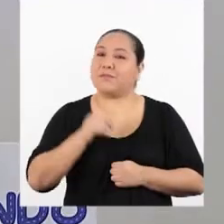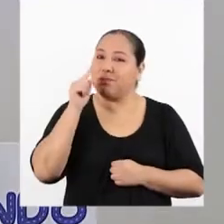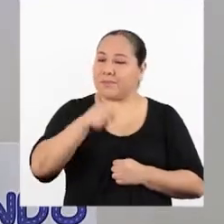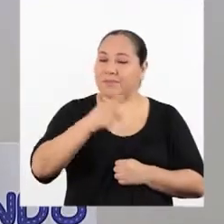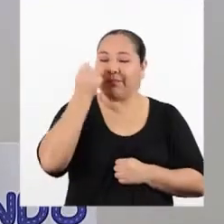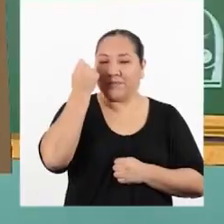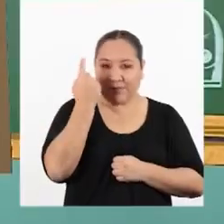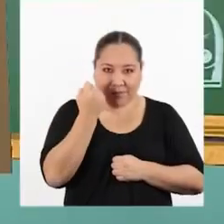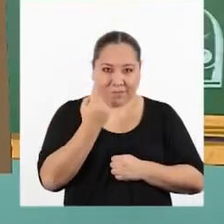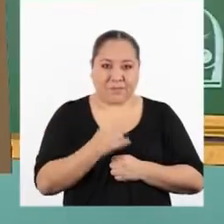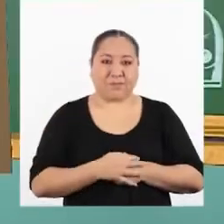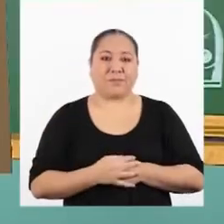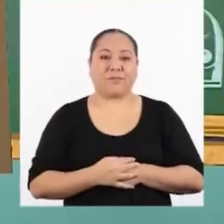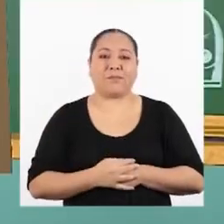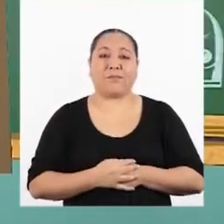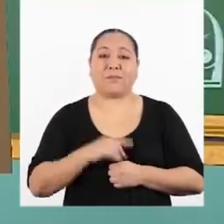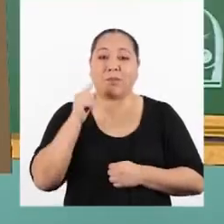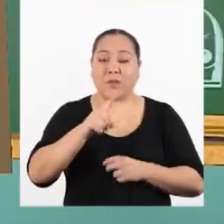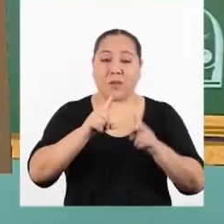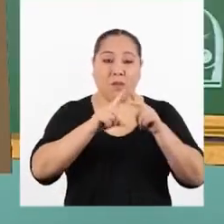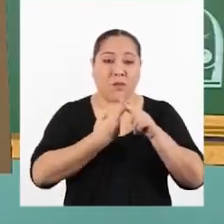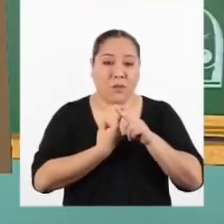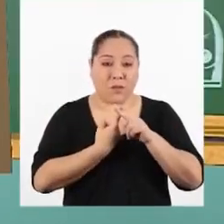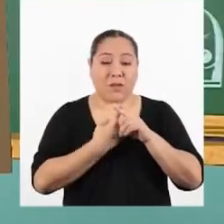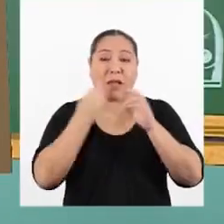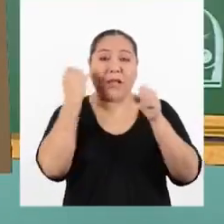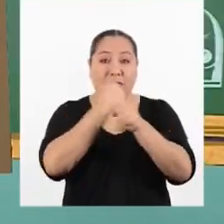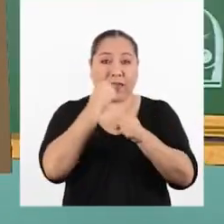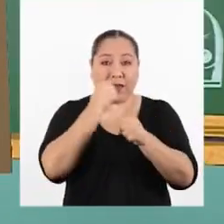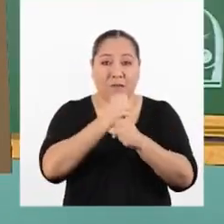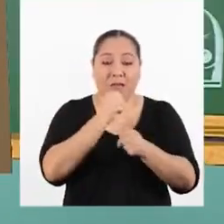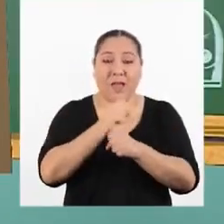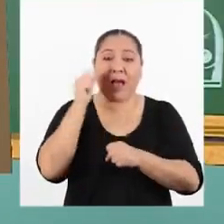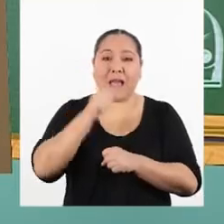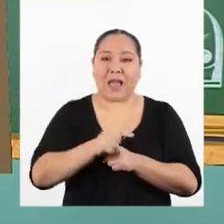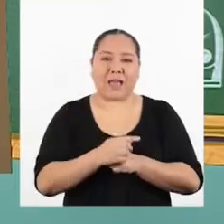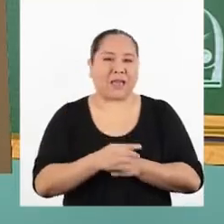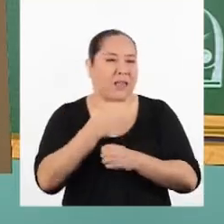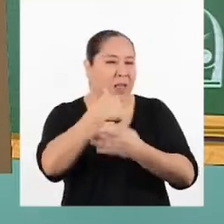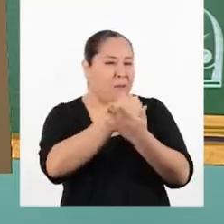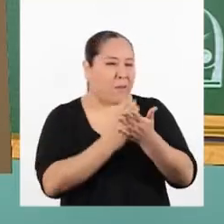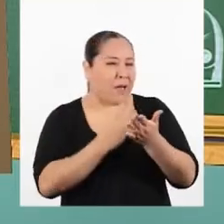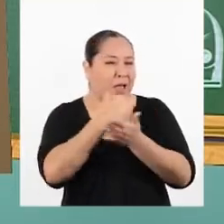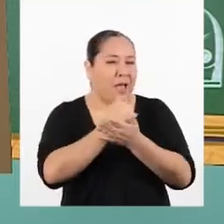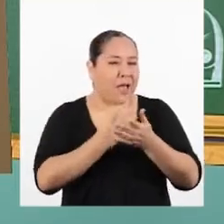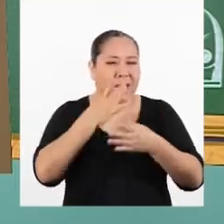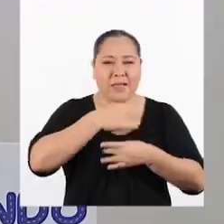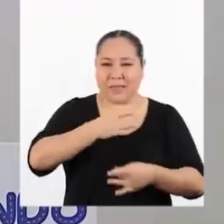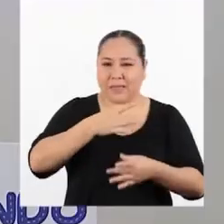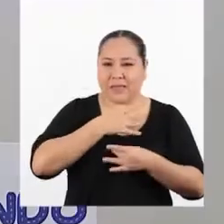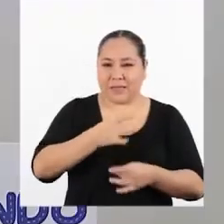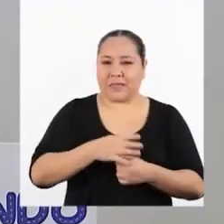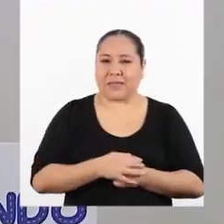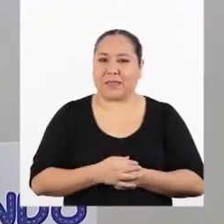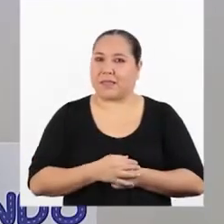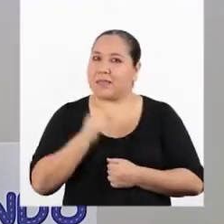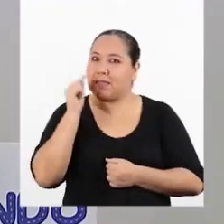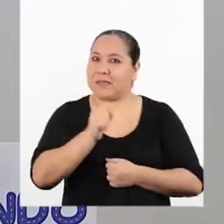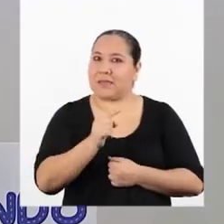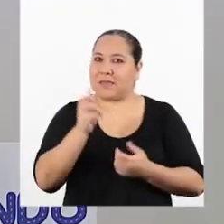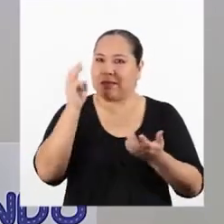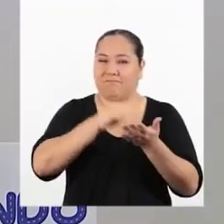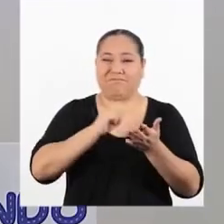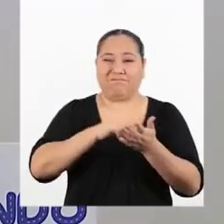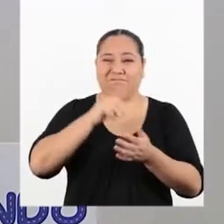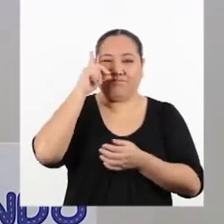Entiendo. Cuando comienza a operar, viene la parte más interesante. Y la más